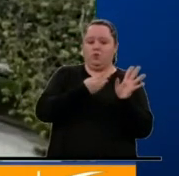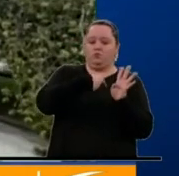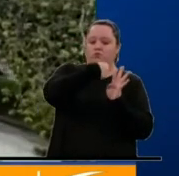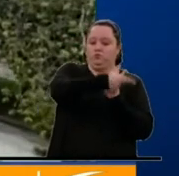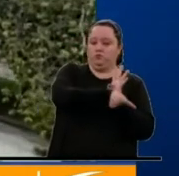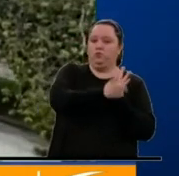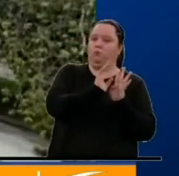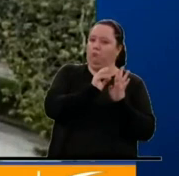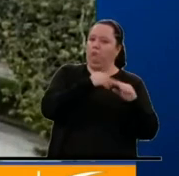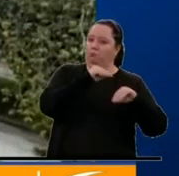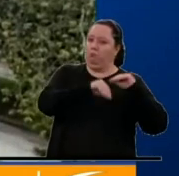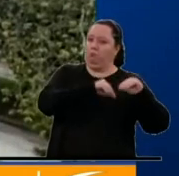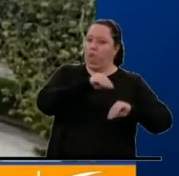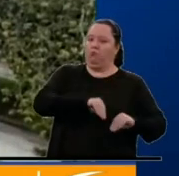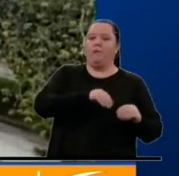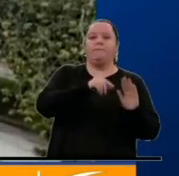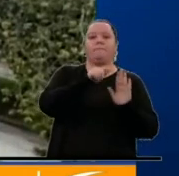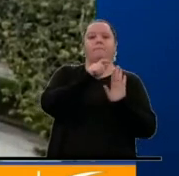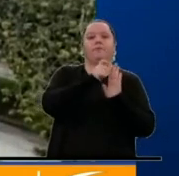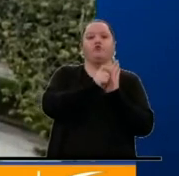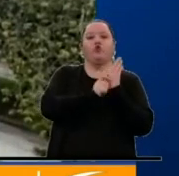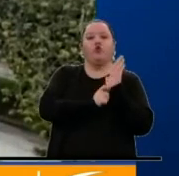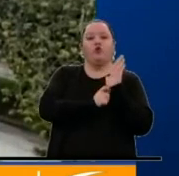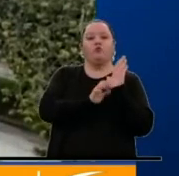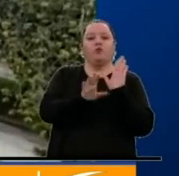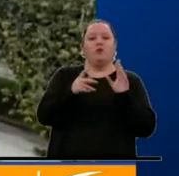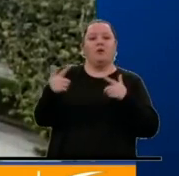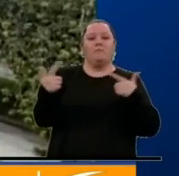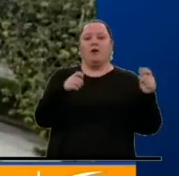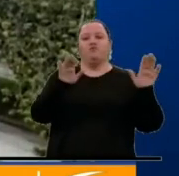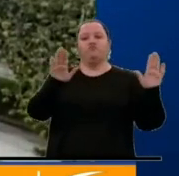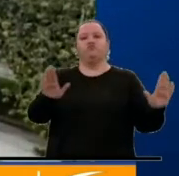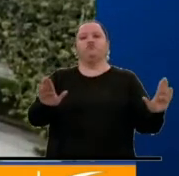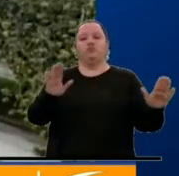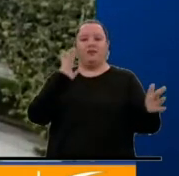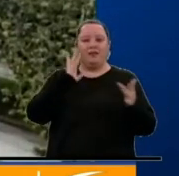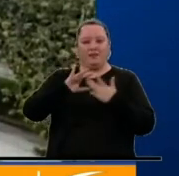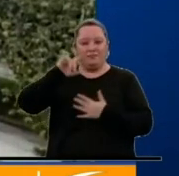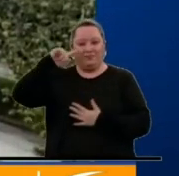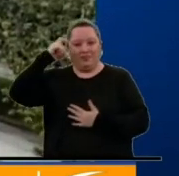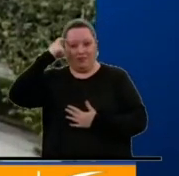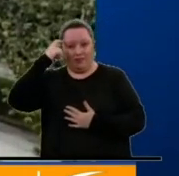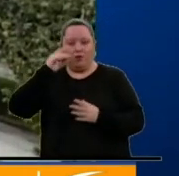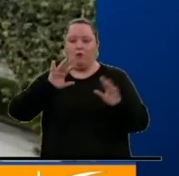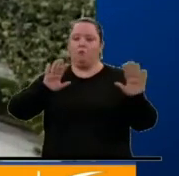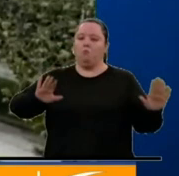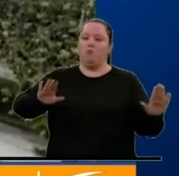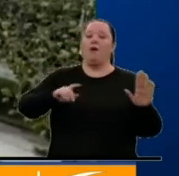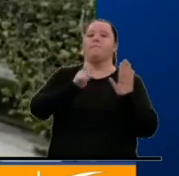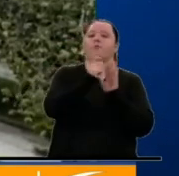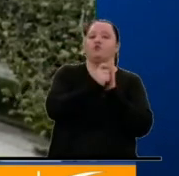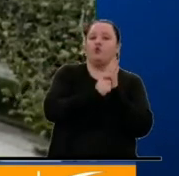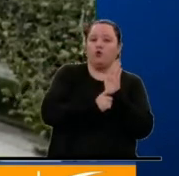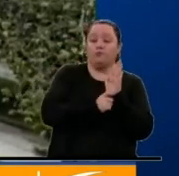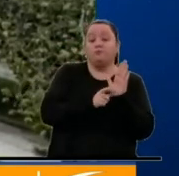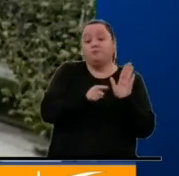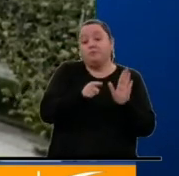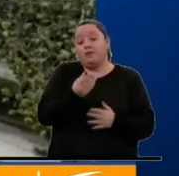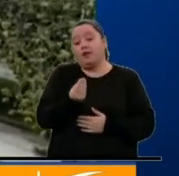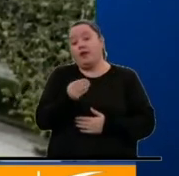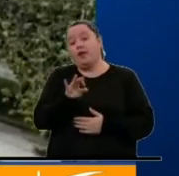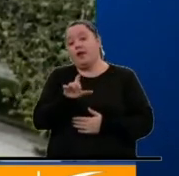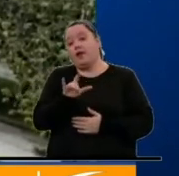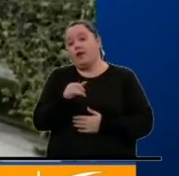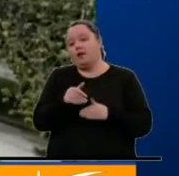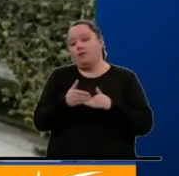están en la elaboración de los protocolos del cese bilateral al fuego con el Estado. Eso va a hacer que seguramente el del ELN llegue un poco